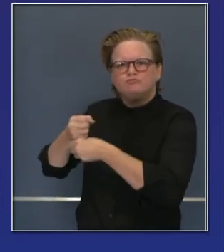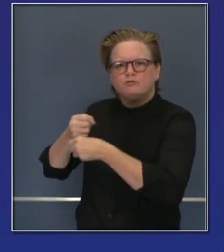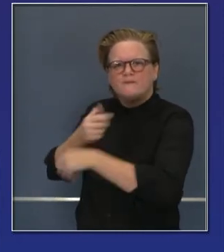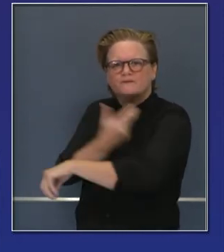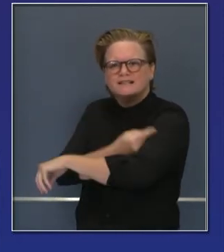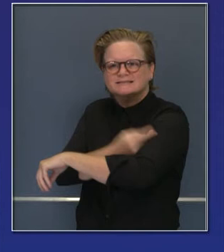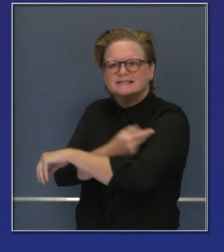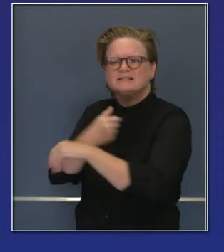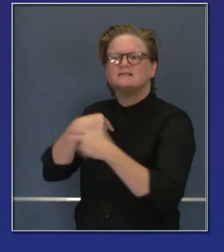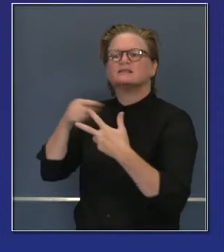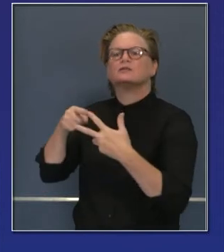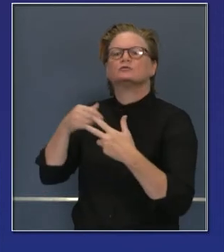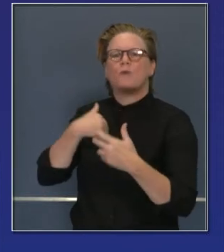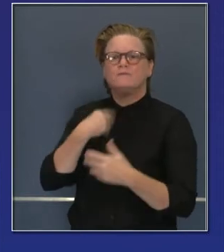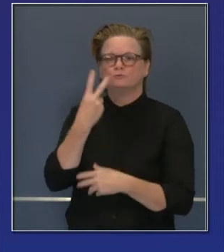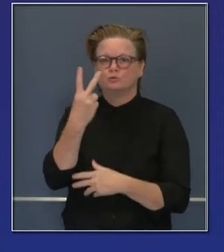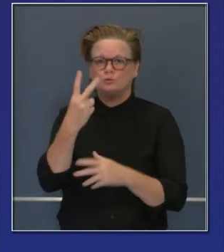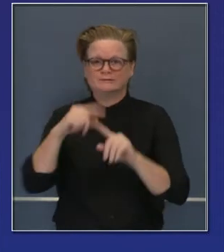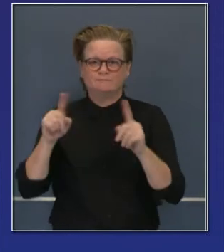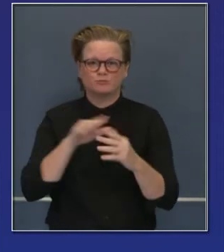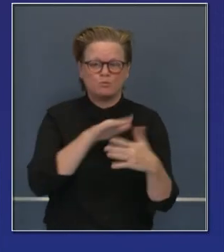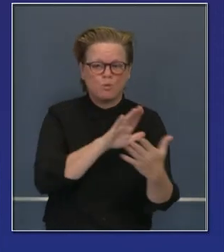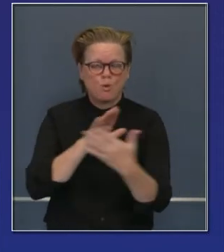formas de hacerlo.